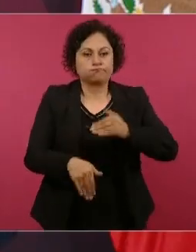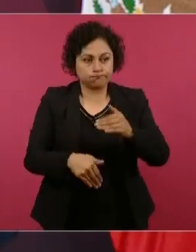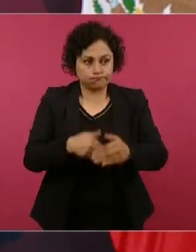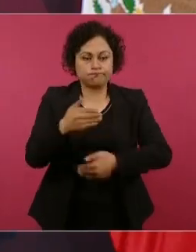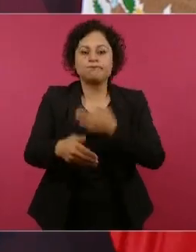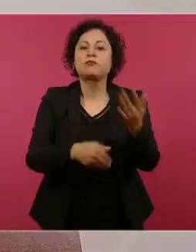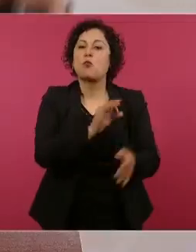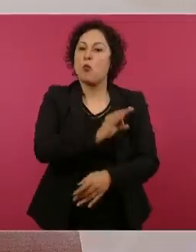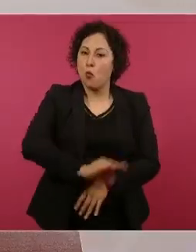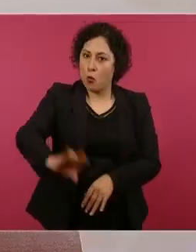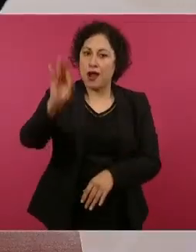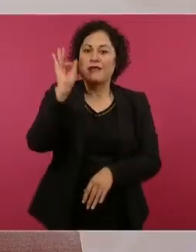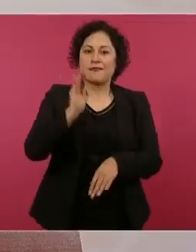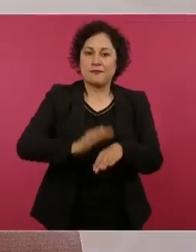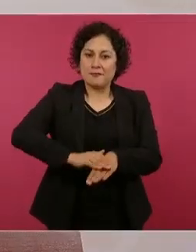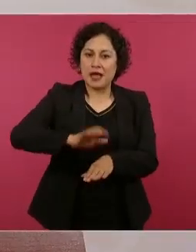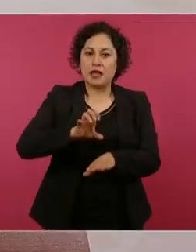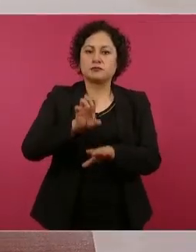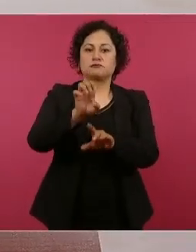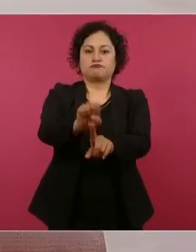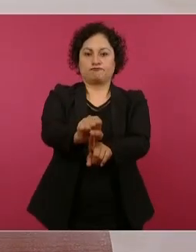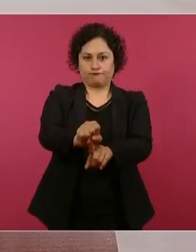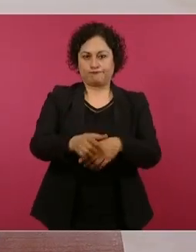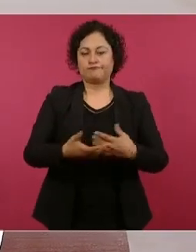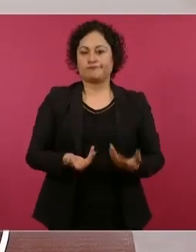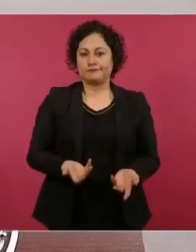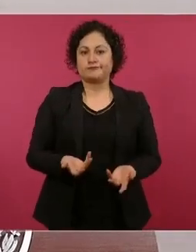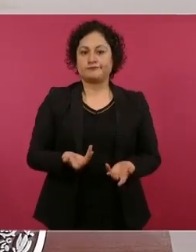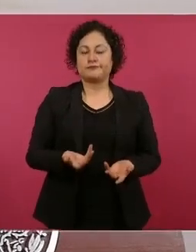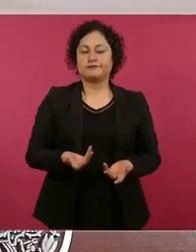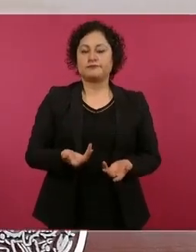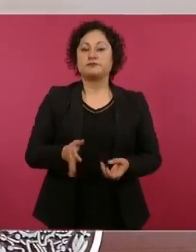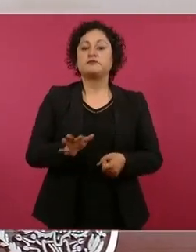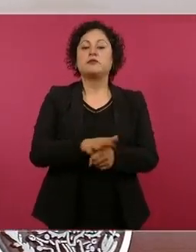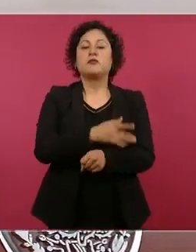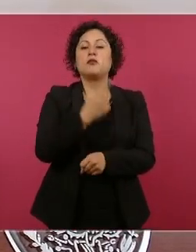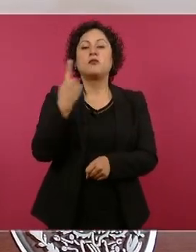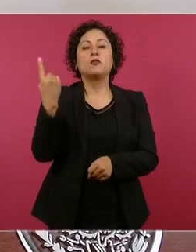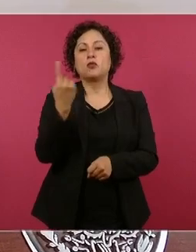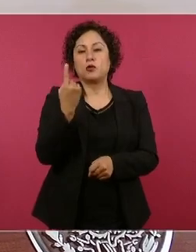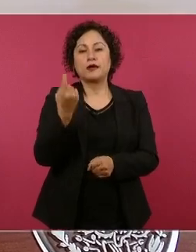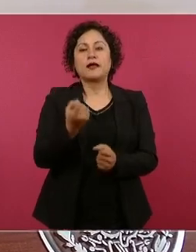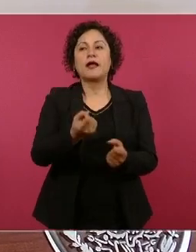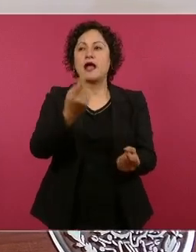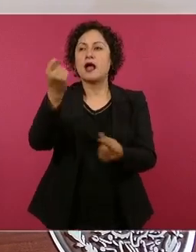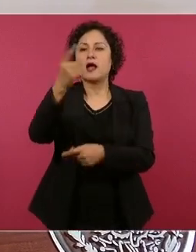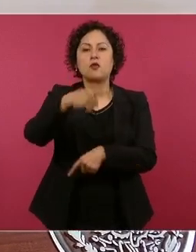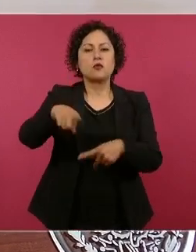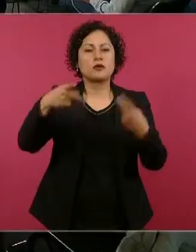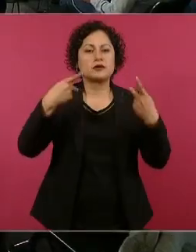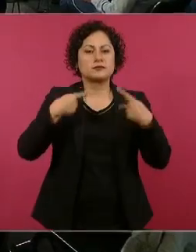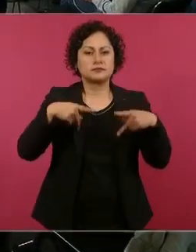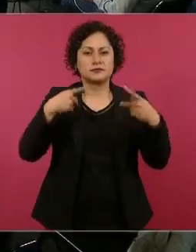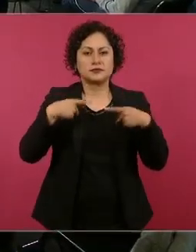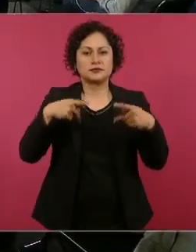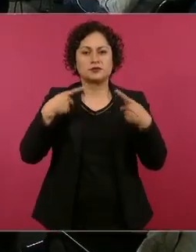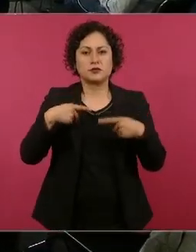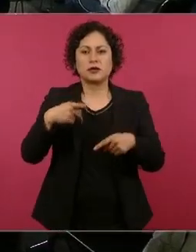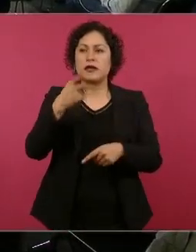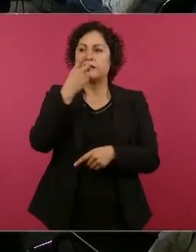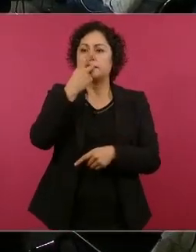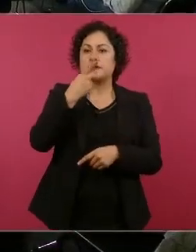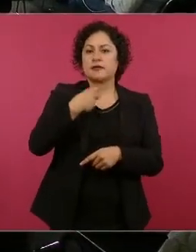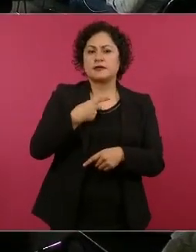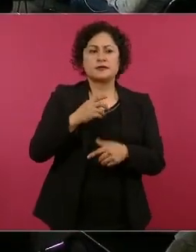como otros que expresan, ya ustedes se van